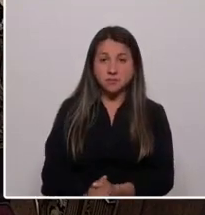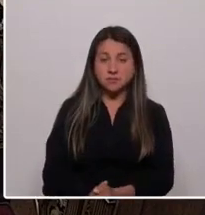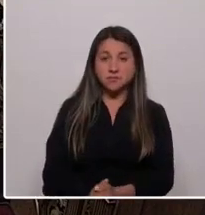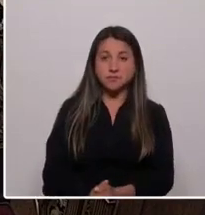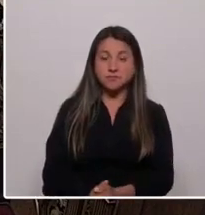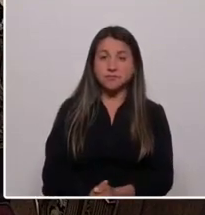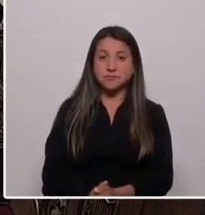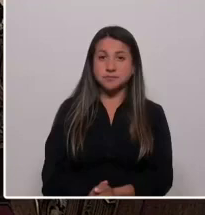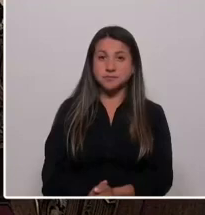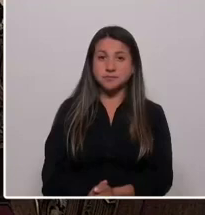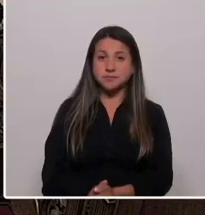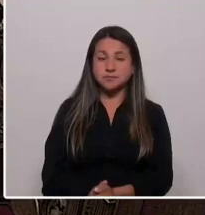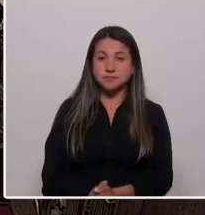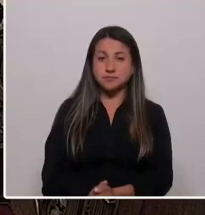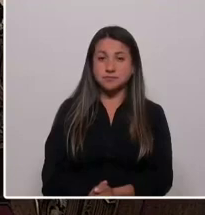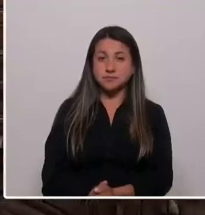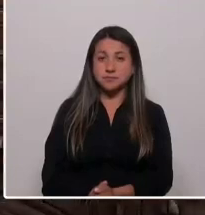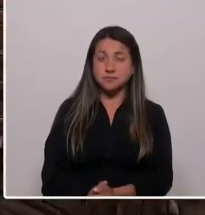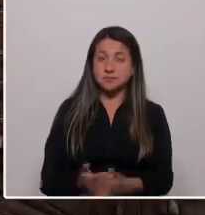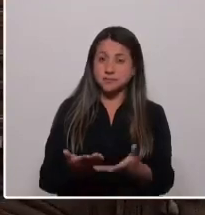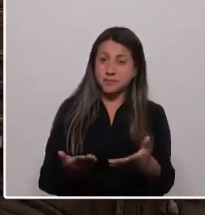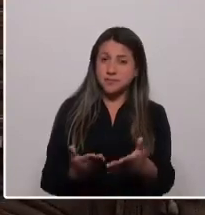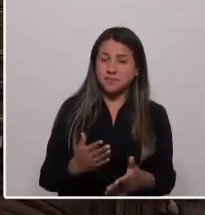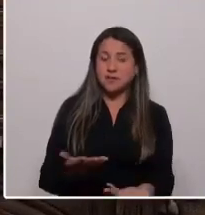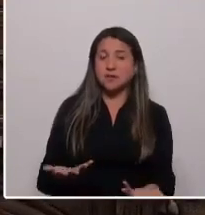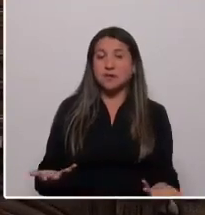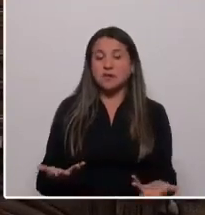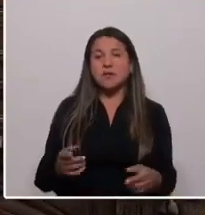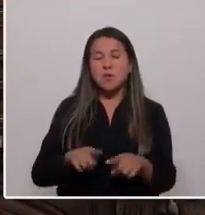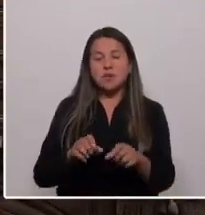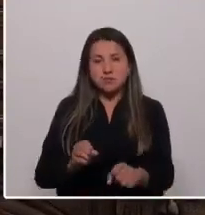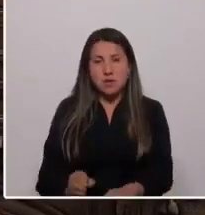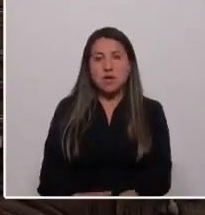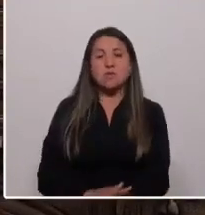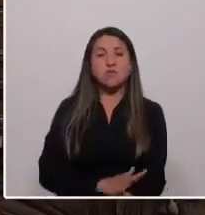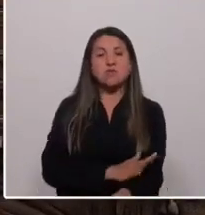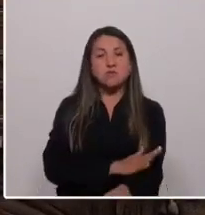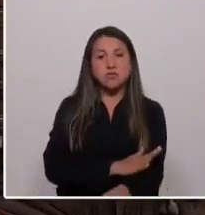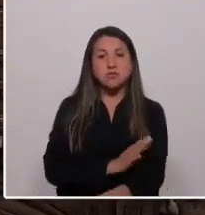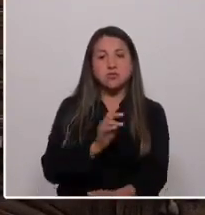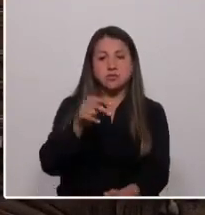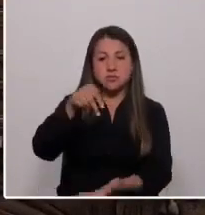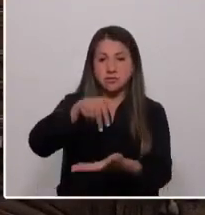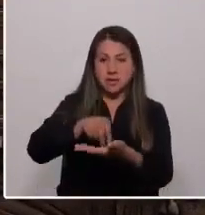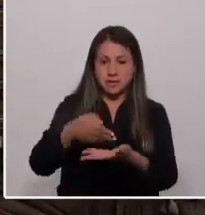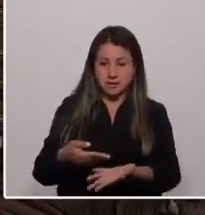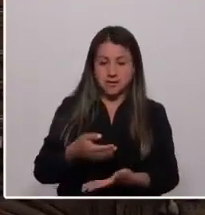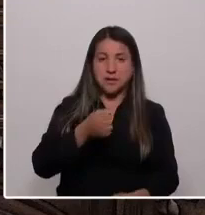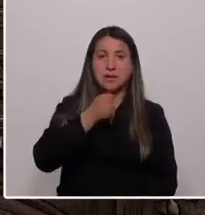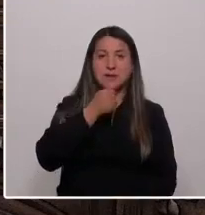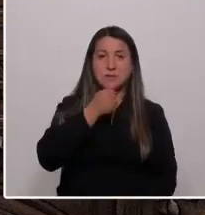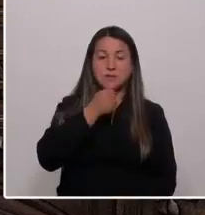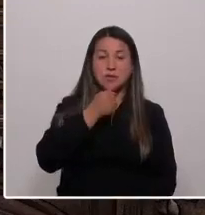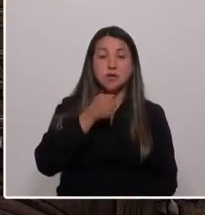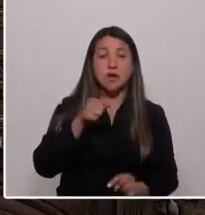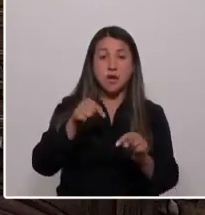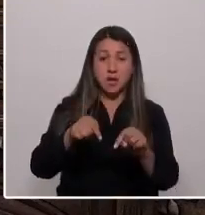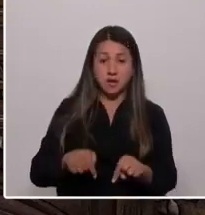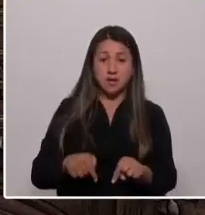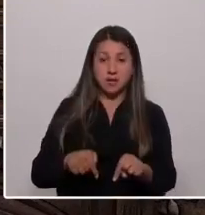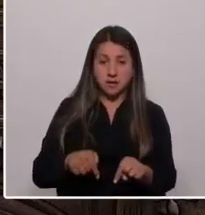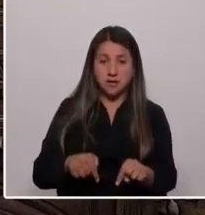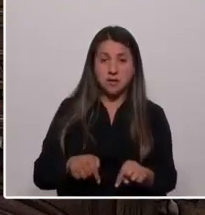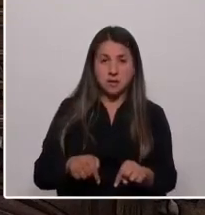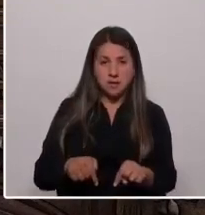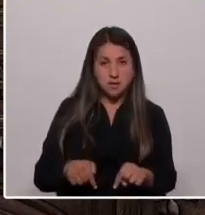no deja uno de sentir mucha emoción pararse aquí en este podio. Aquí han pasado los